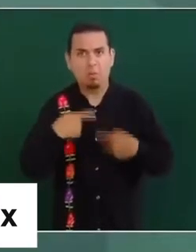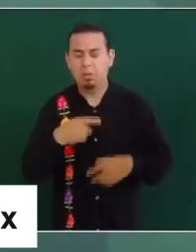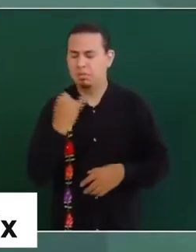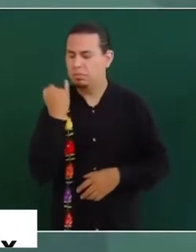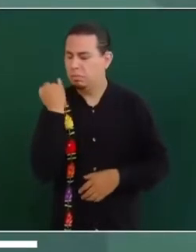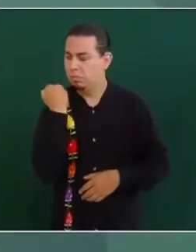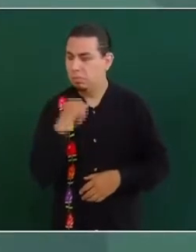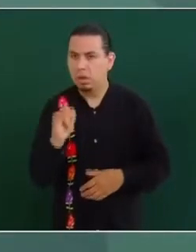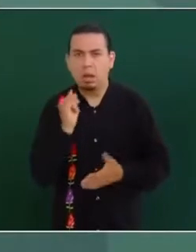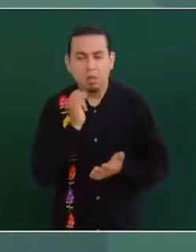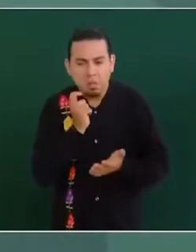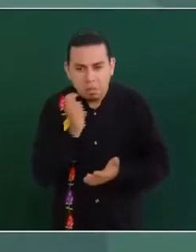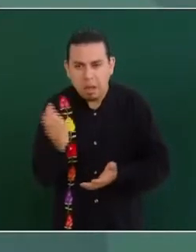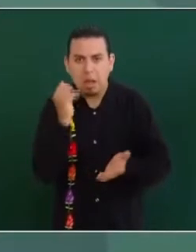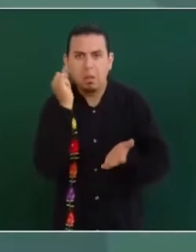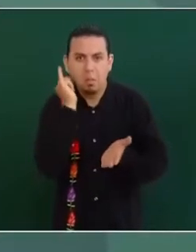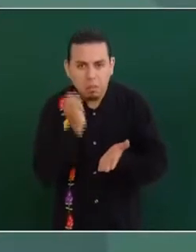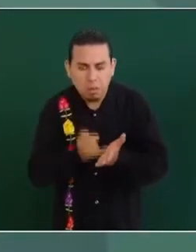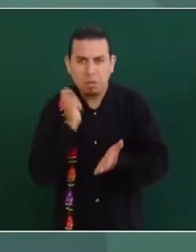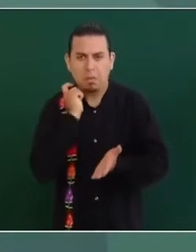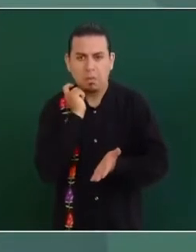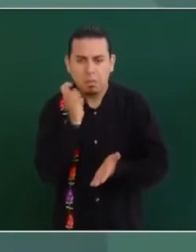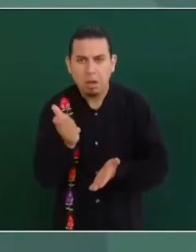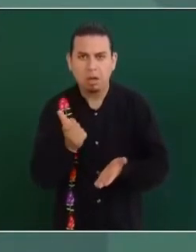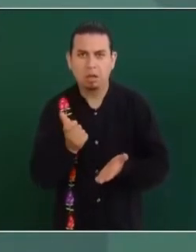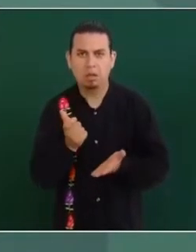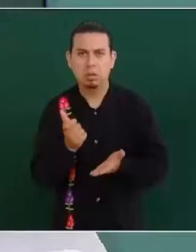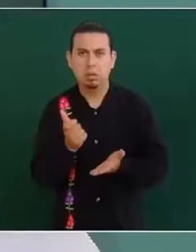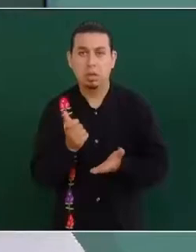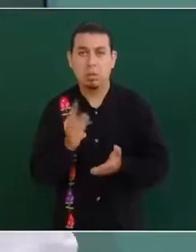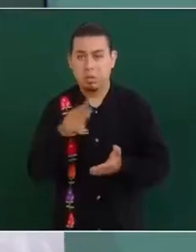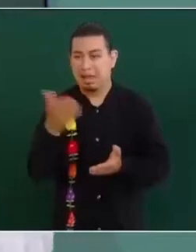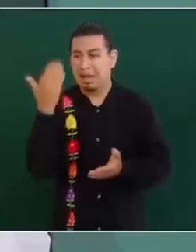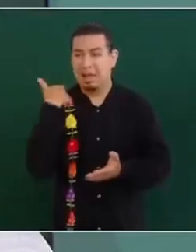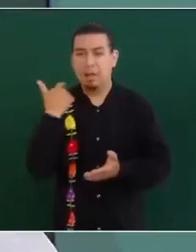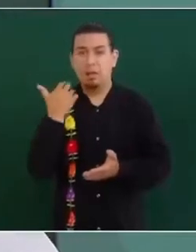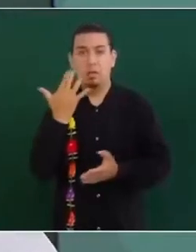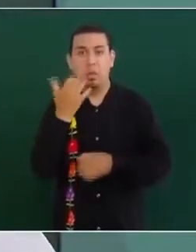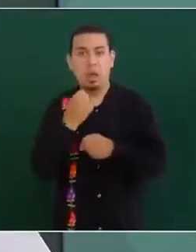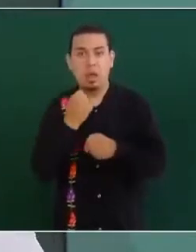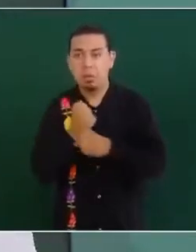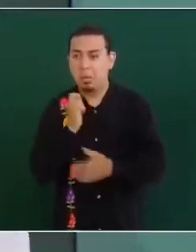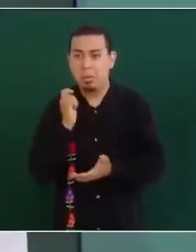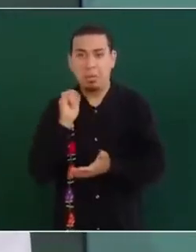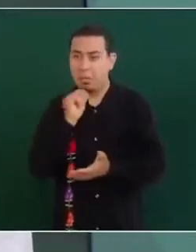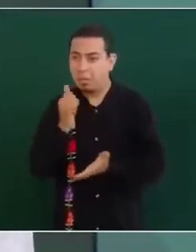que no pagaban desde hace 50 años,